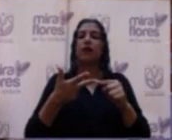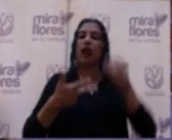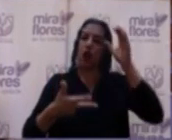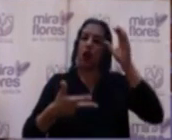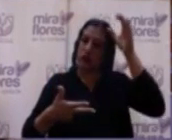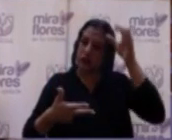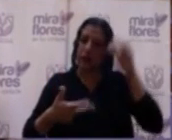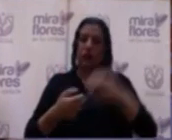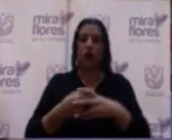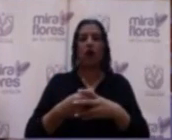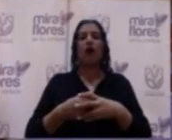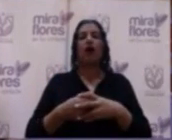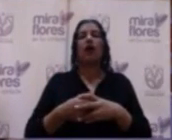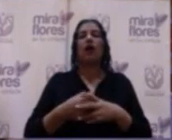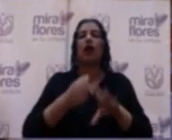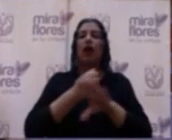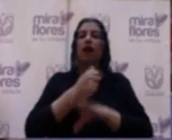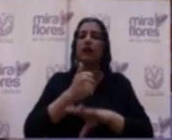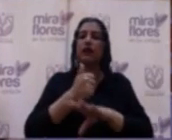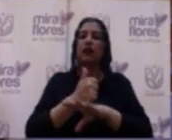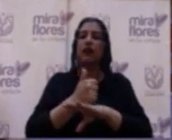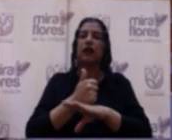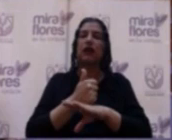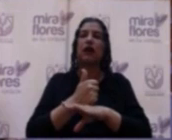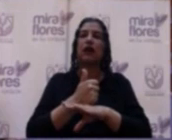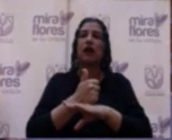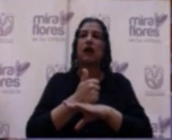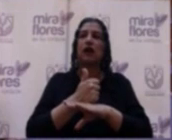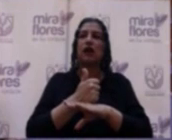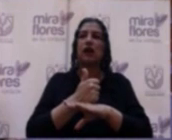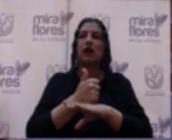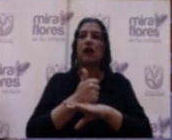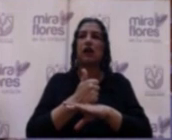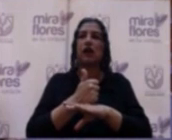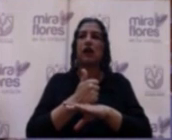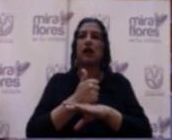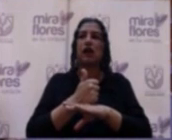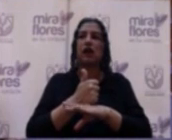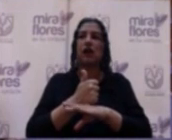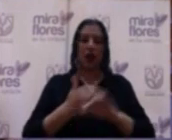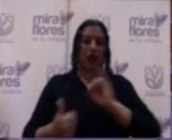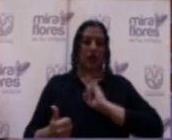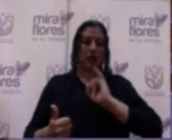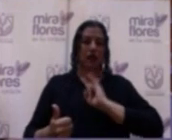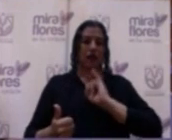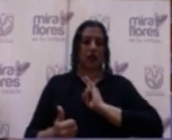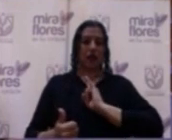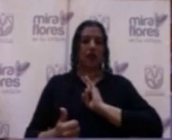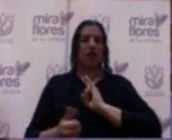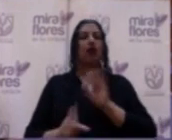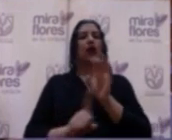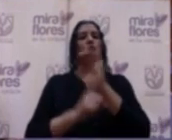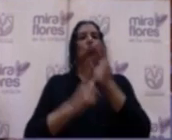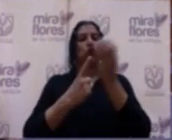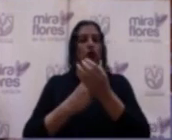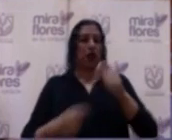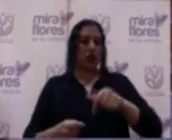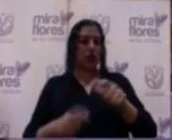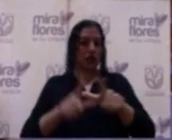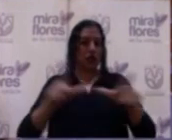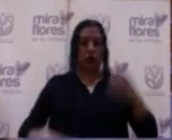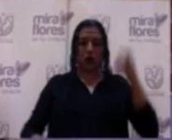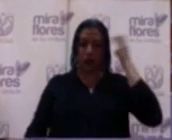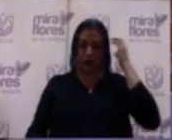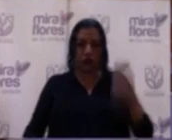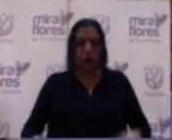criterio de la matriz respecto a la identidad cultural del distrito. Nosotros pusimos como razón